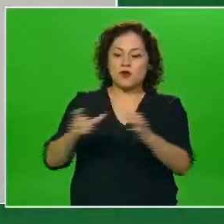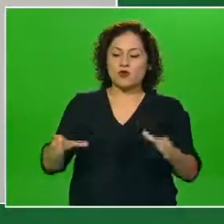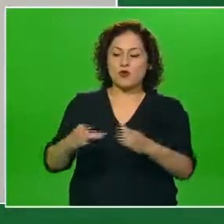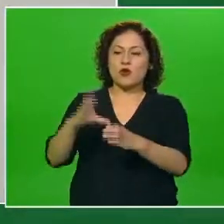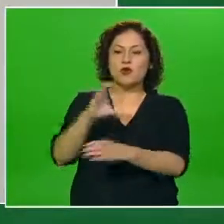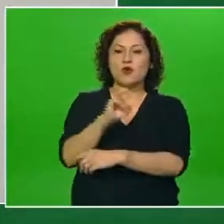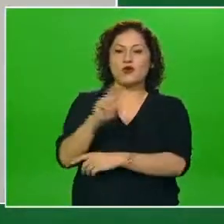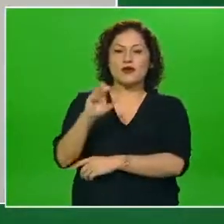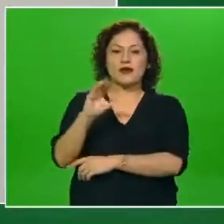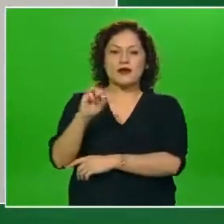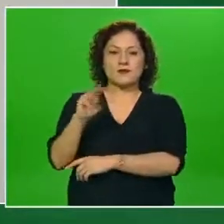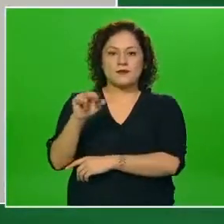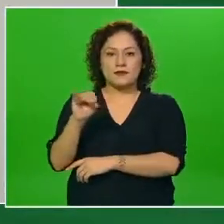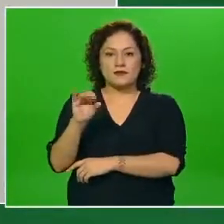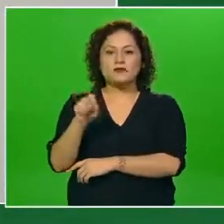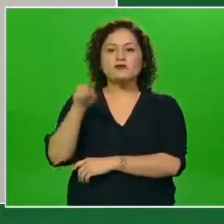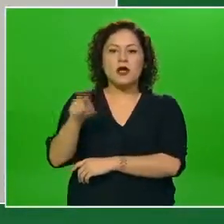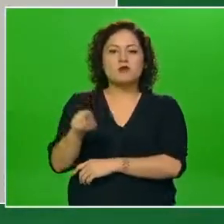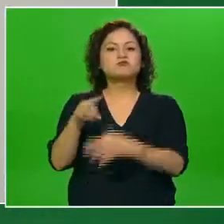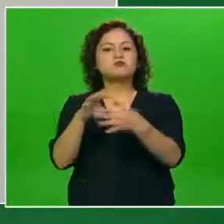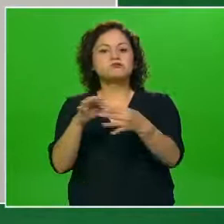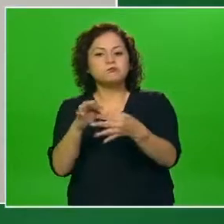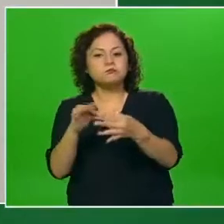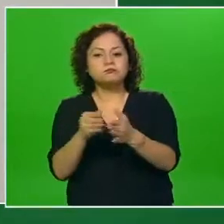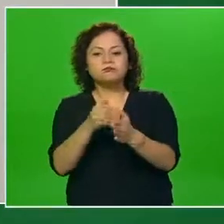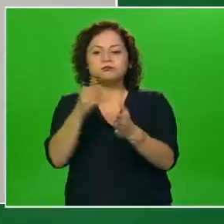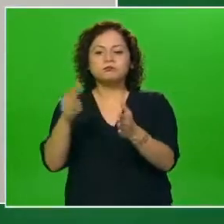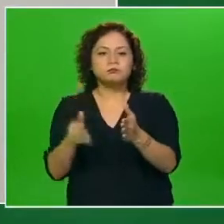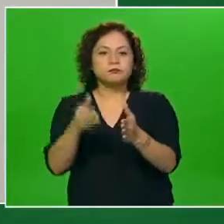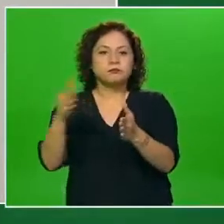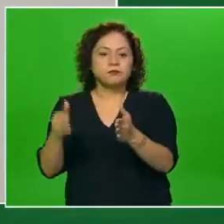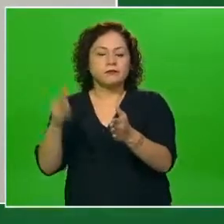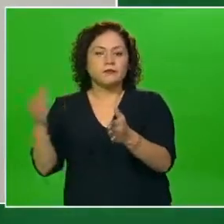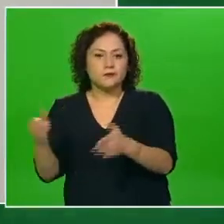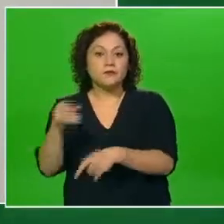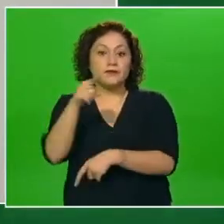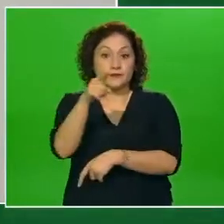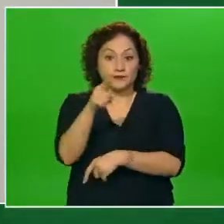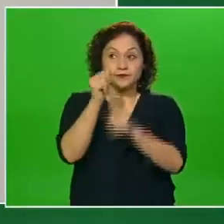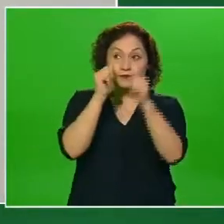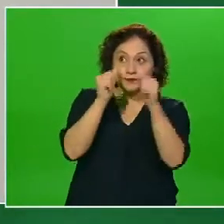vacuna. Muy atentos porque entonces sí en ese momento será importante acudir a colocarse.